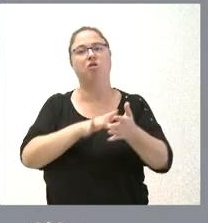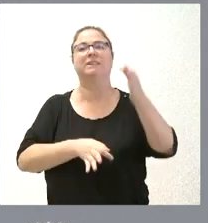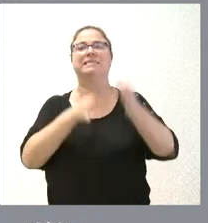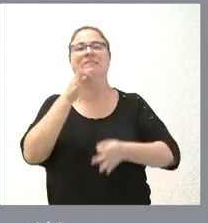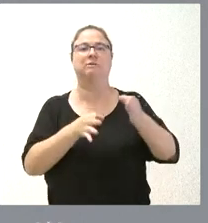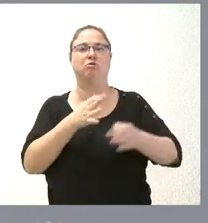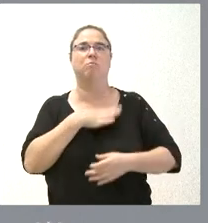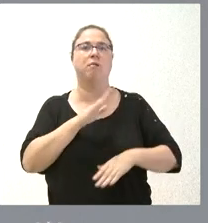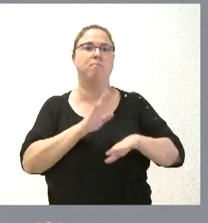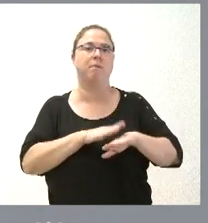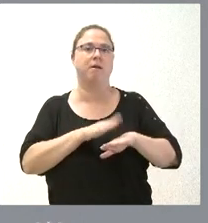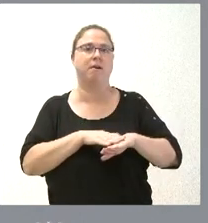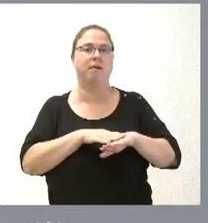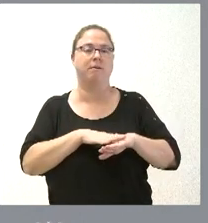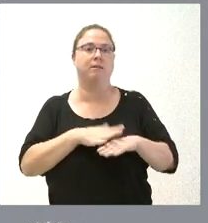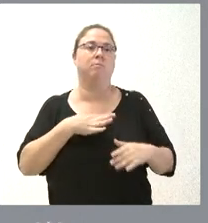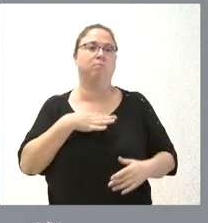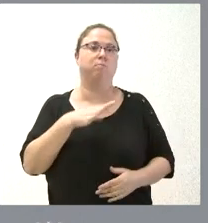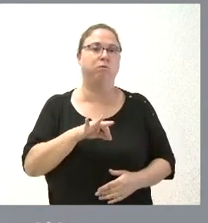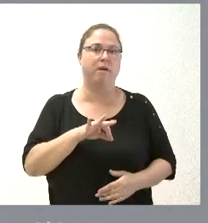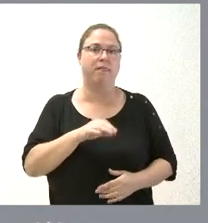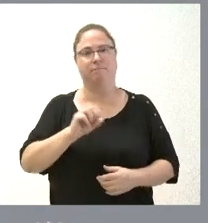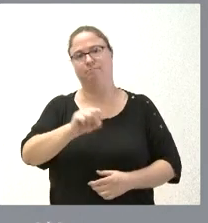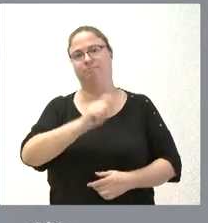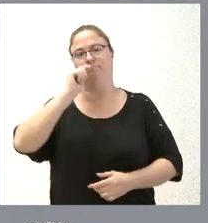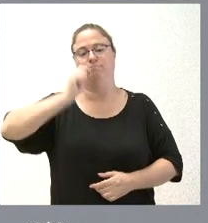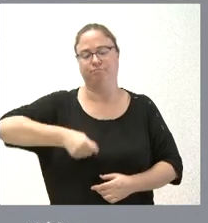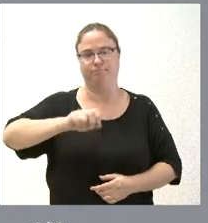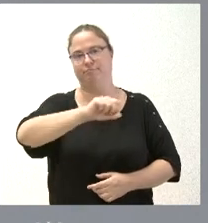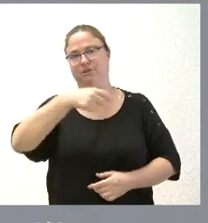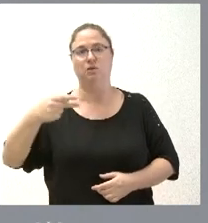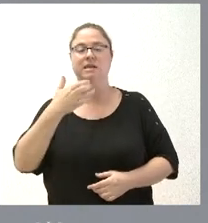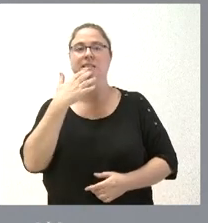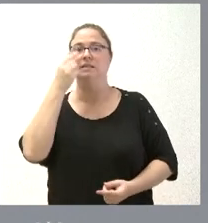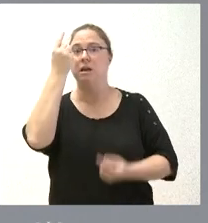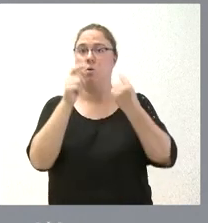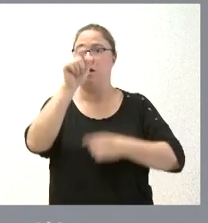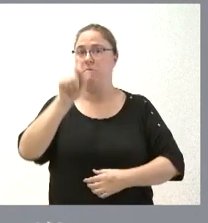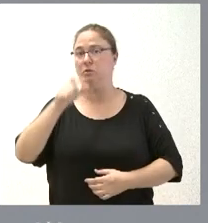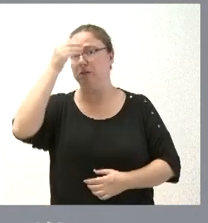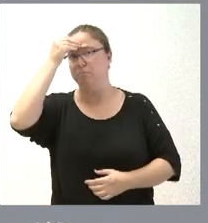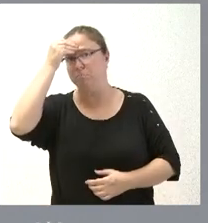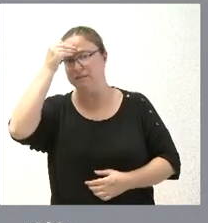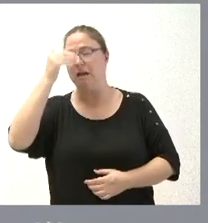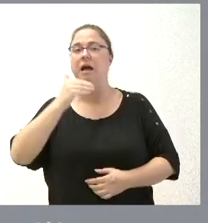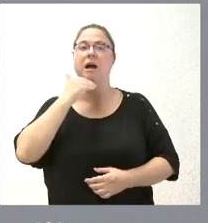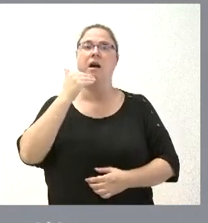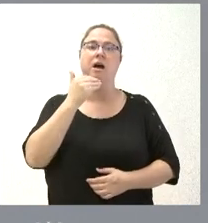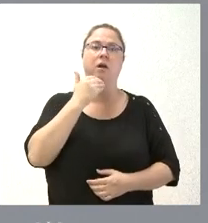justicia para que puedan editar sentencias si hay alguna persona que piensa que se puede haber